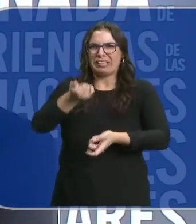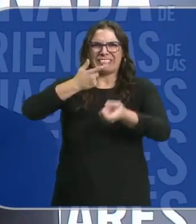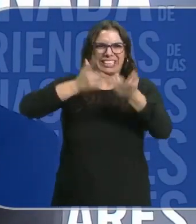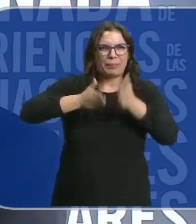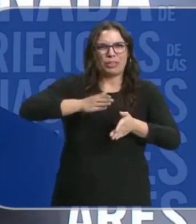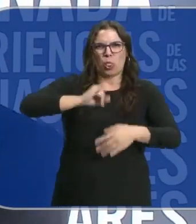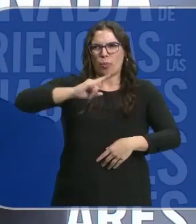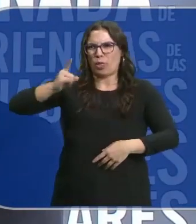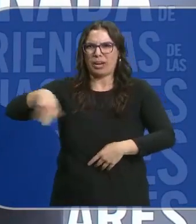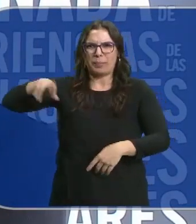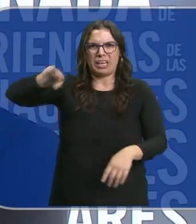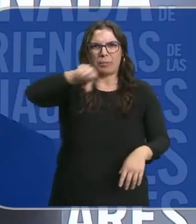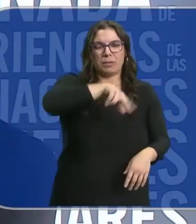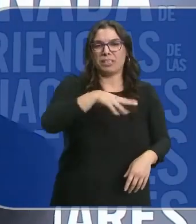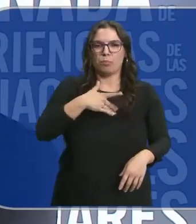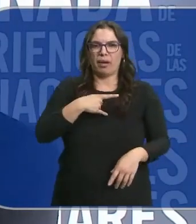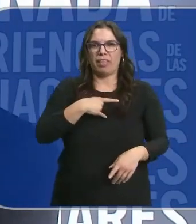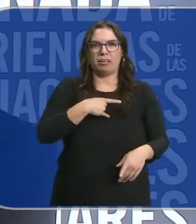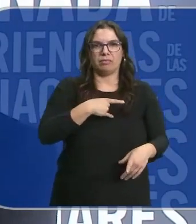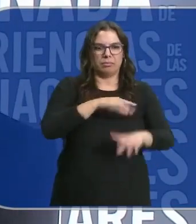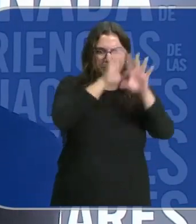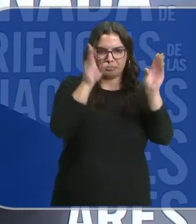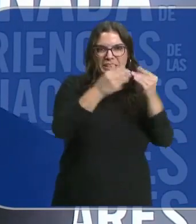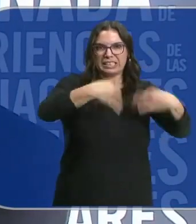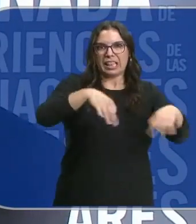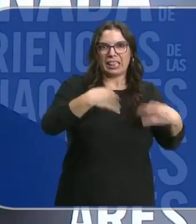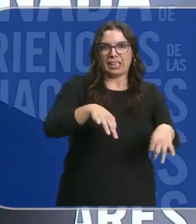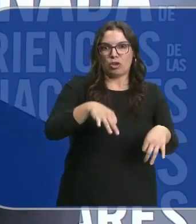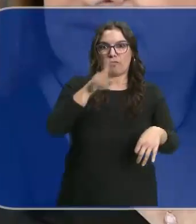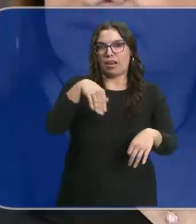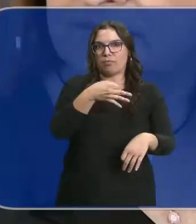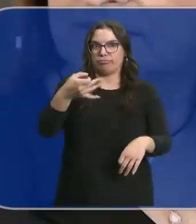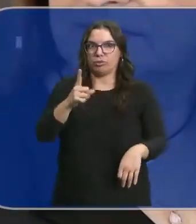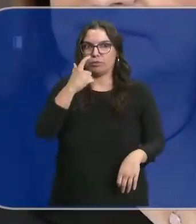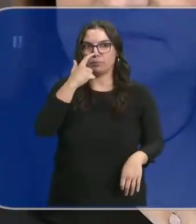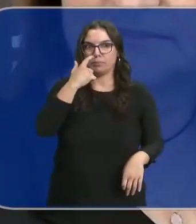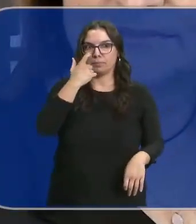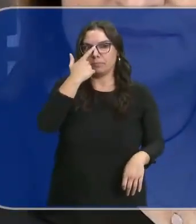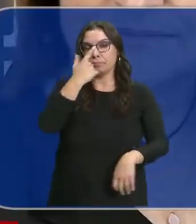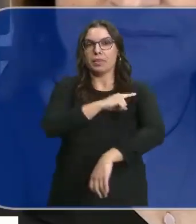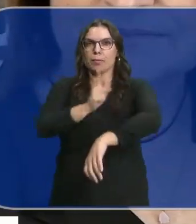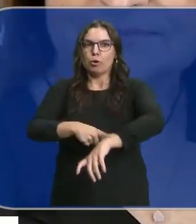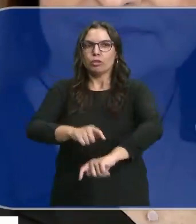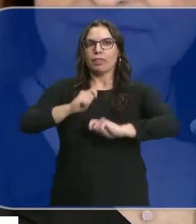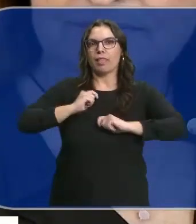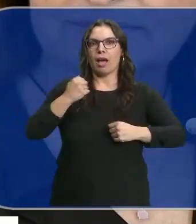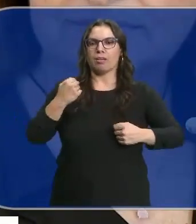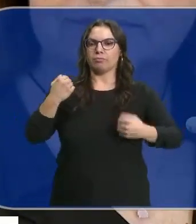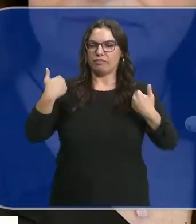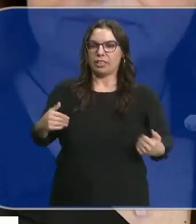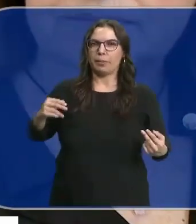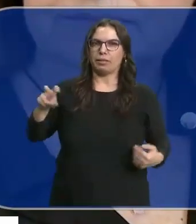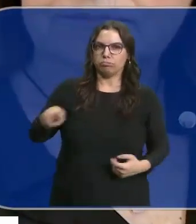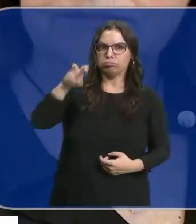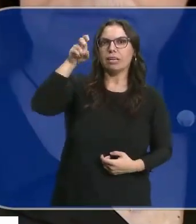tratamientos, de cuestiones que se pueden eliminar, que son faltas de eficacia. Practicas el deporte, te recuperas físicamente,